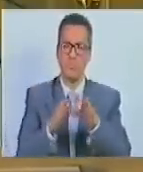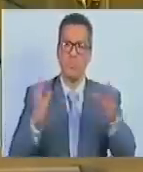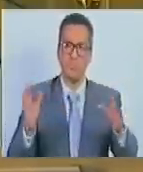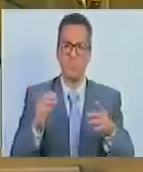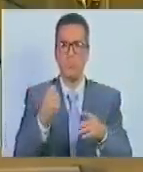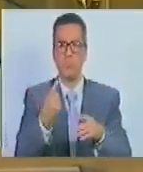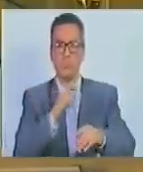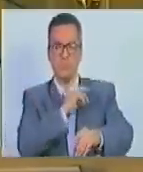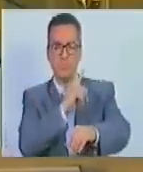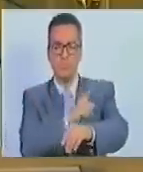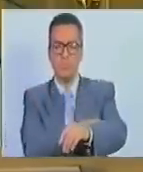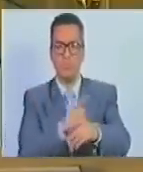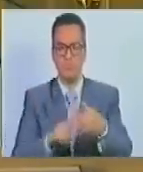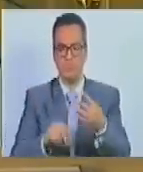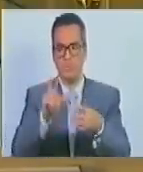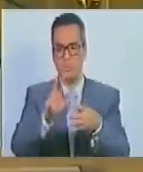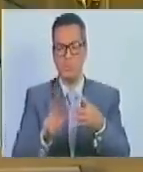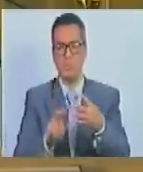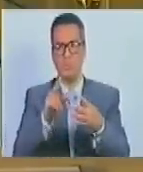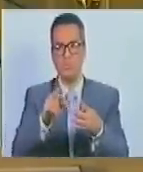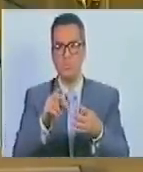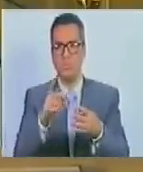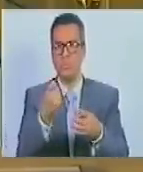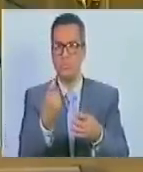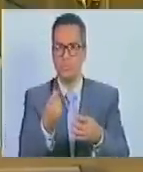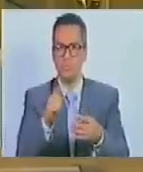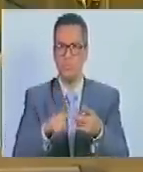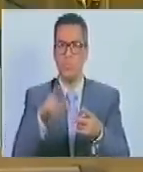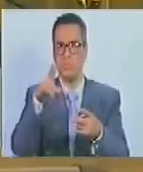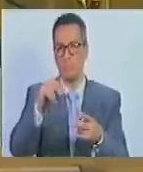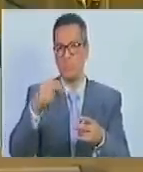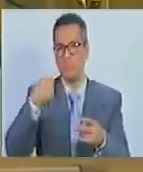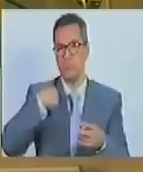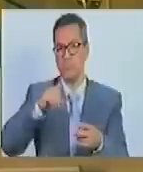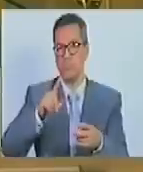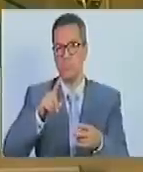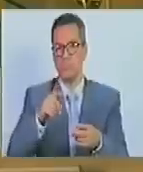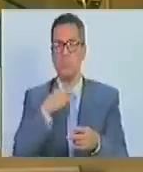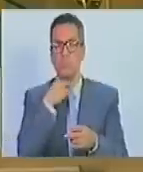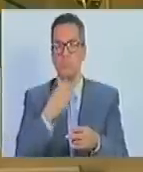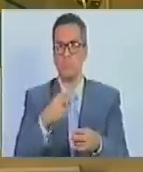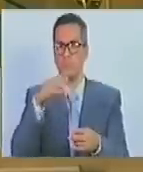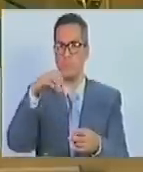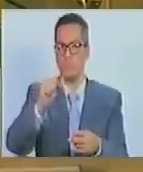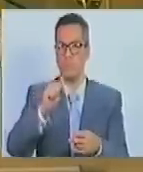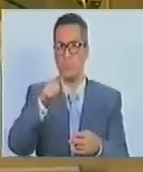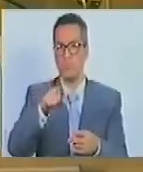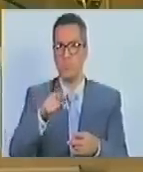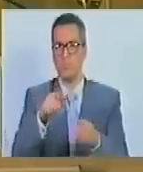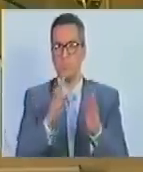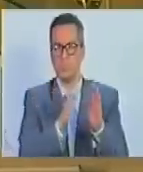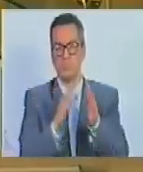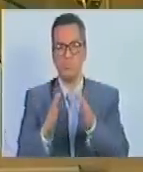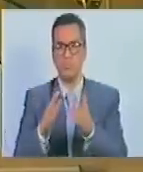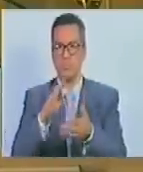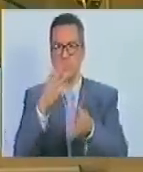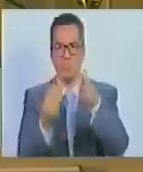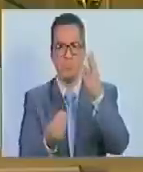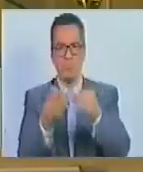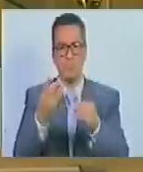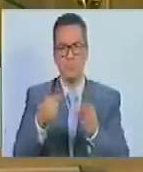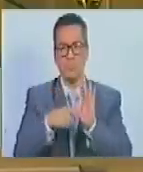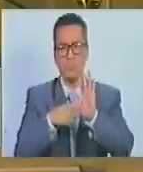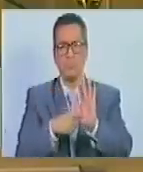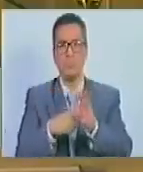de fuerza mayor. Tres. Omisión o negativa por parte de las voceras o voceros del Consejo Comunal a